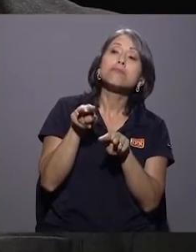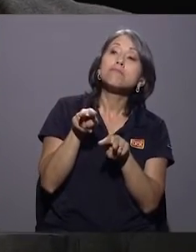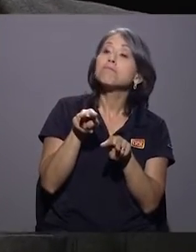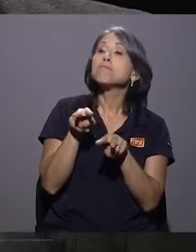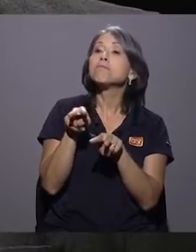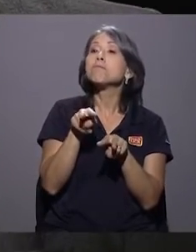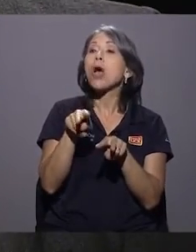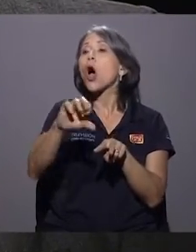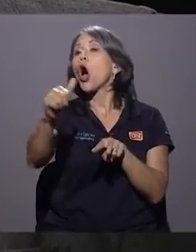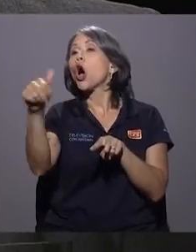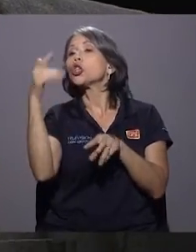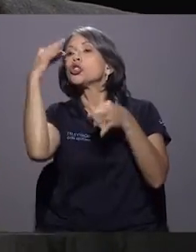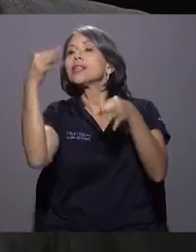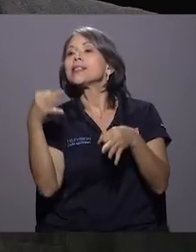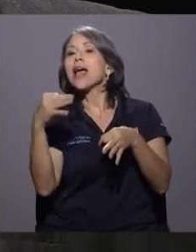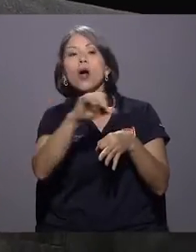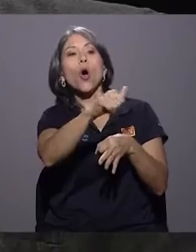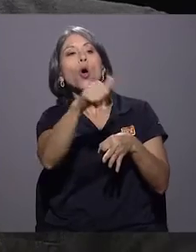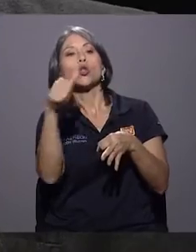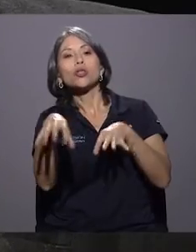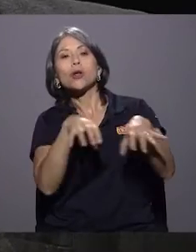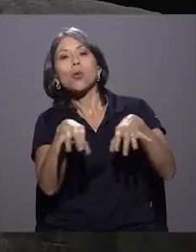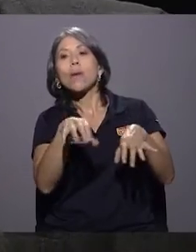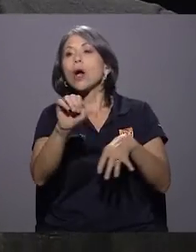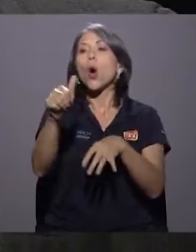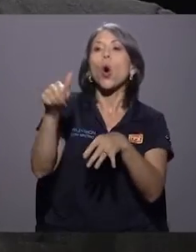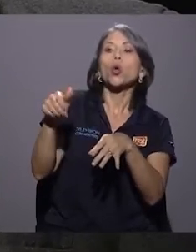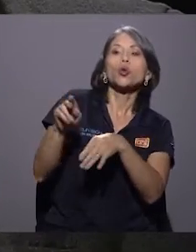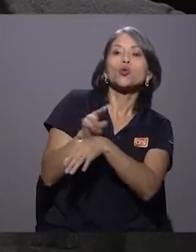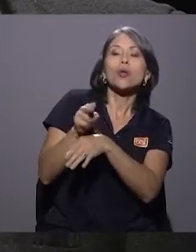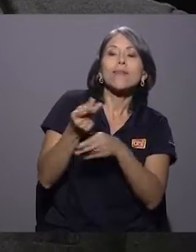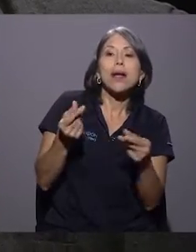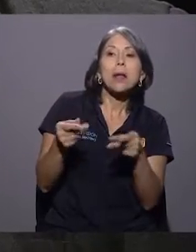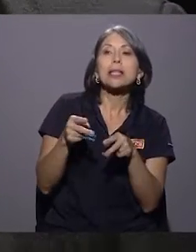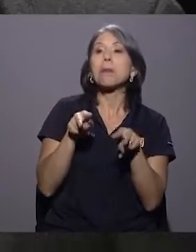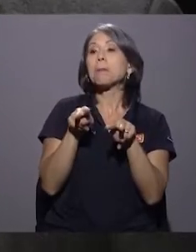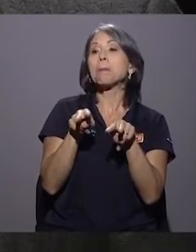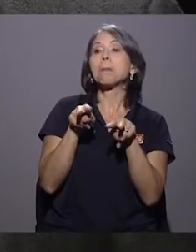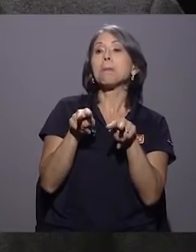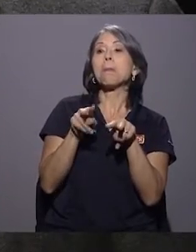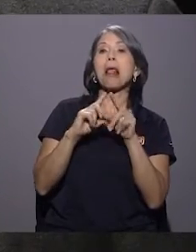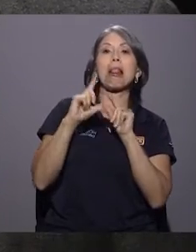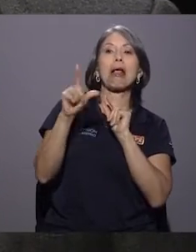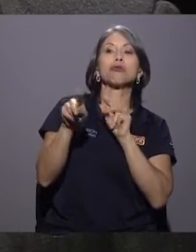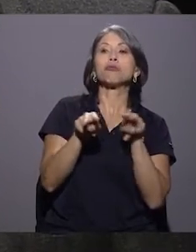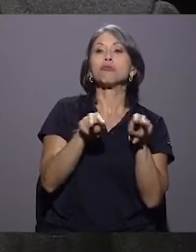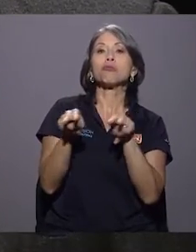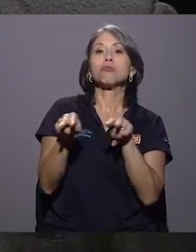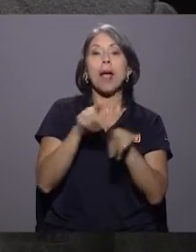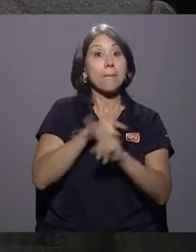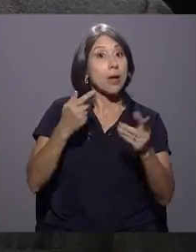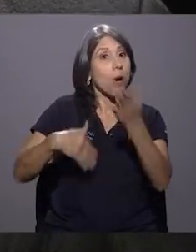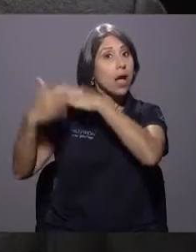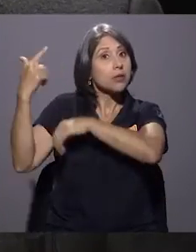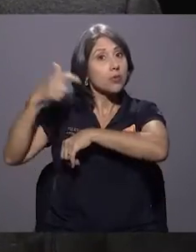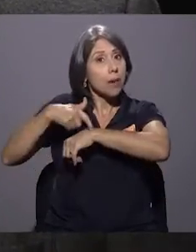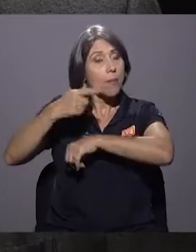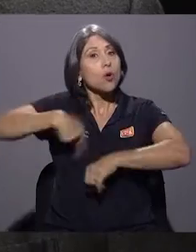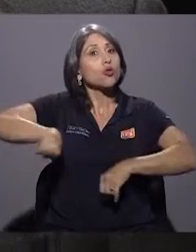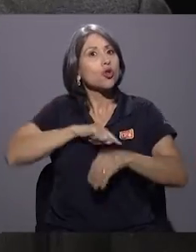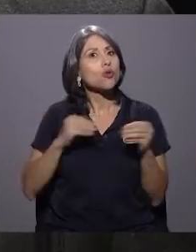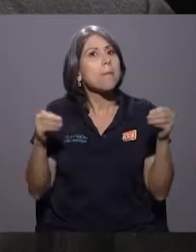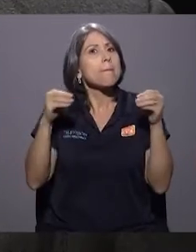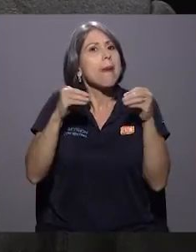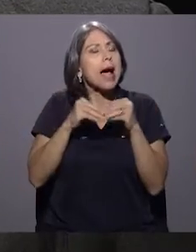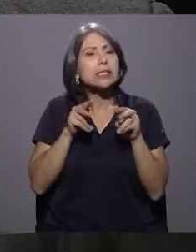decidían, mientras otros actuaban, mientras otros administraban los recursos. Sin embargo, desde hace ya algún tiempo por acá, venimos siendo más críticos.